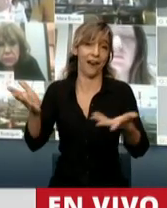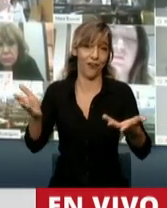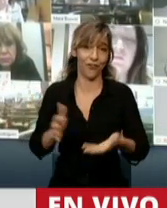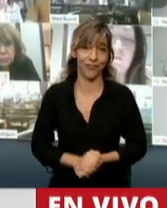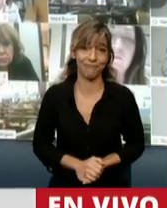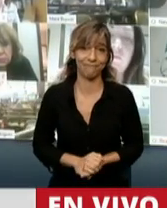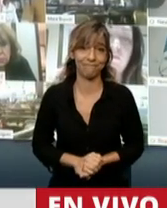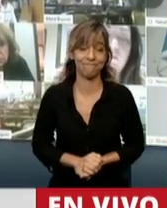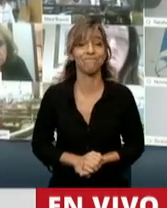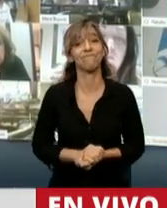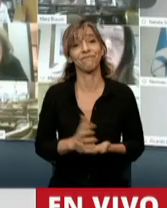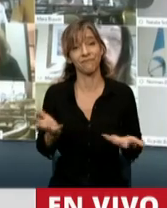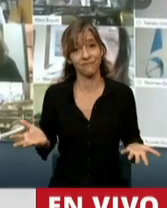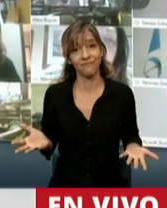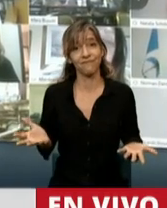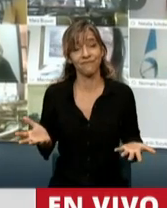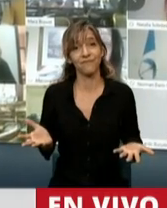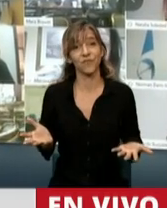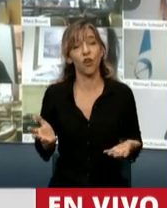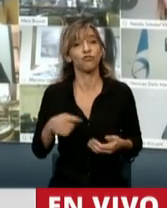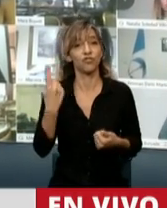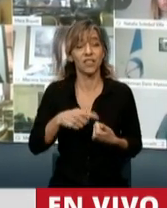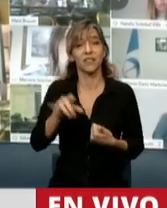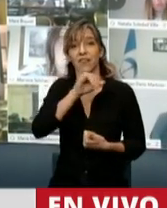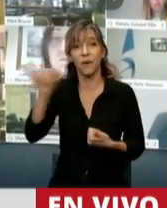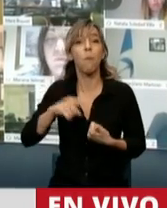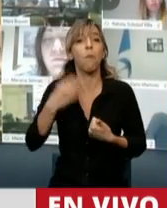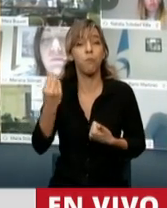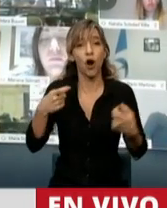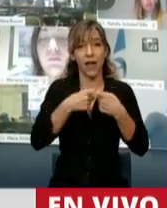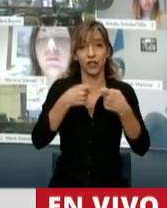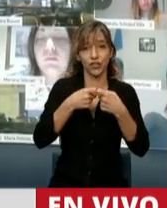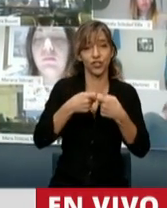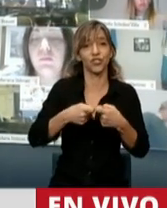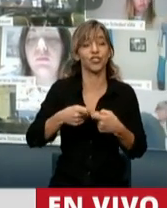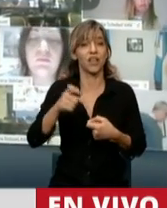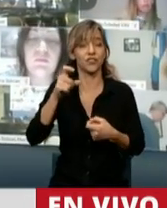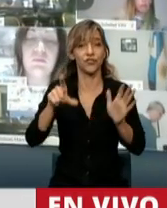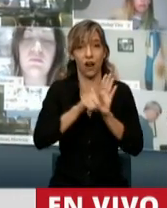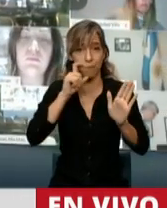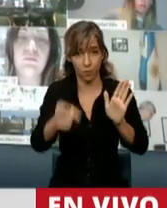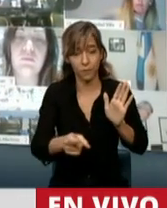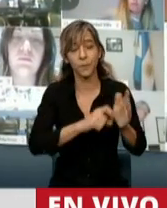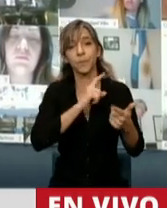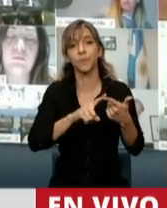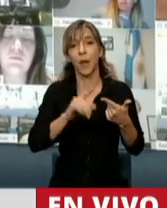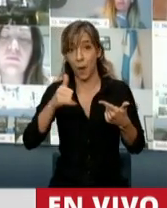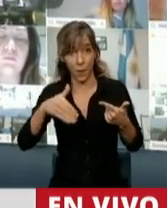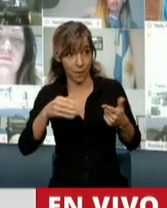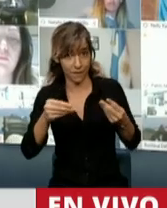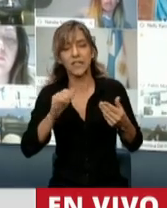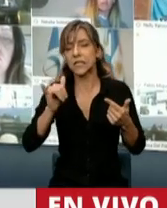La imputación era por los delitos de asociación ilícita, ¿Va a estar cambiando, diputado? Sí, presidente, ya mismo.